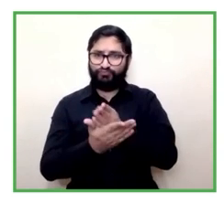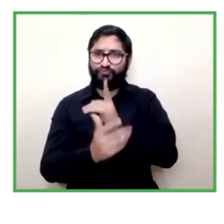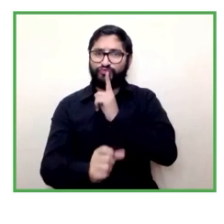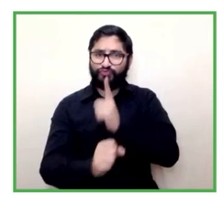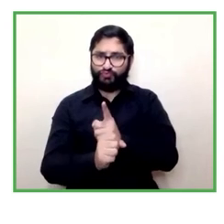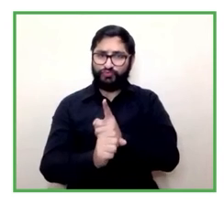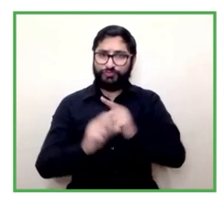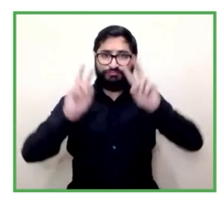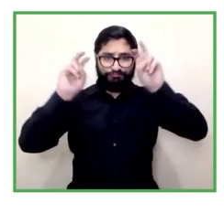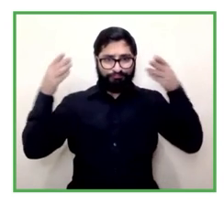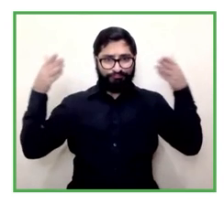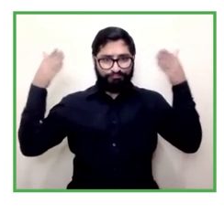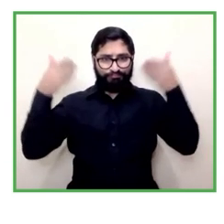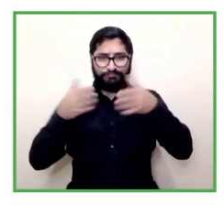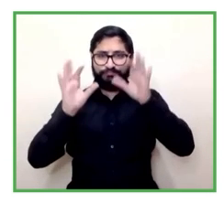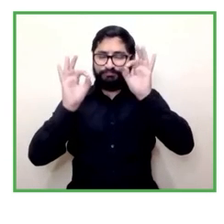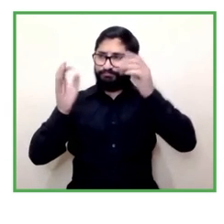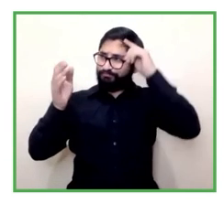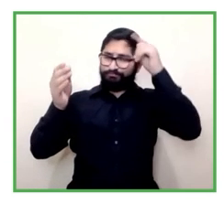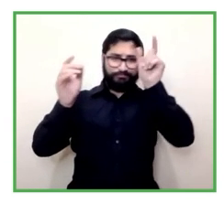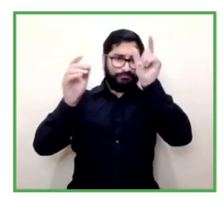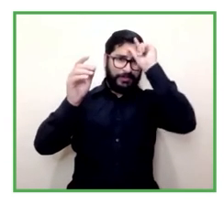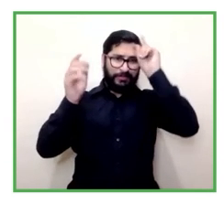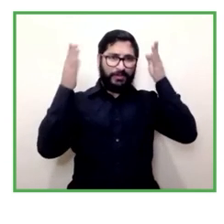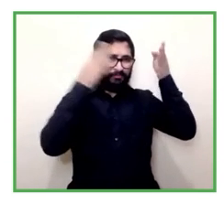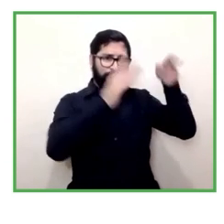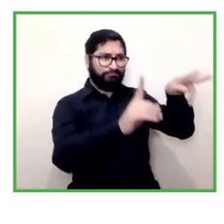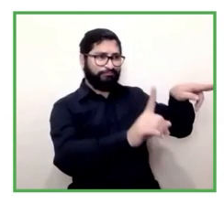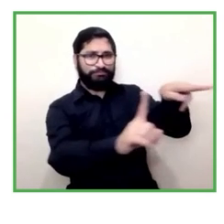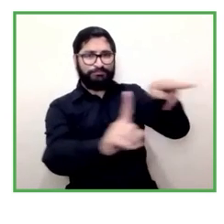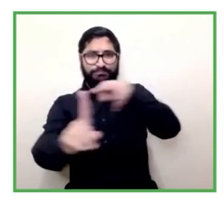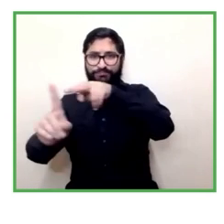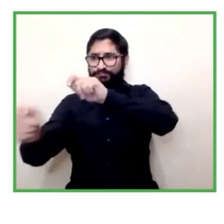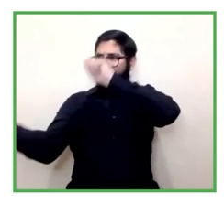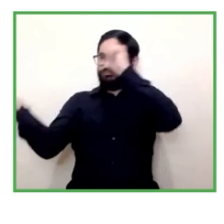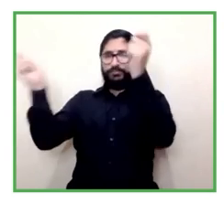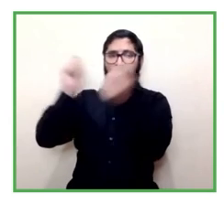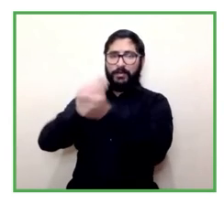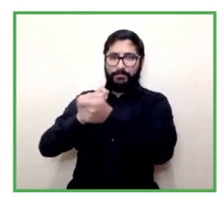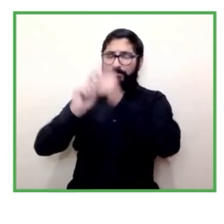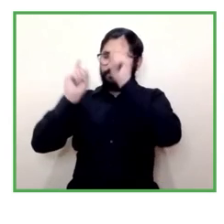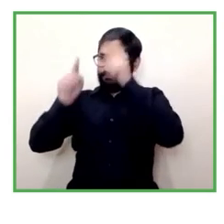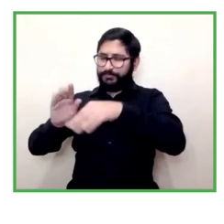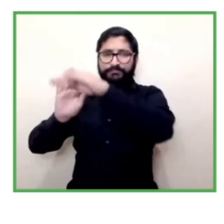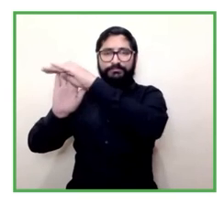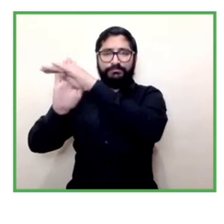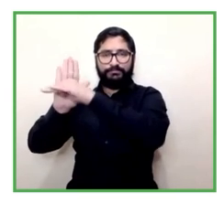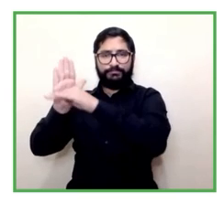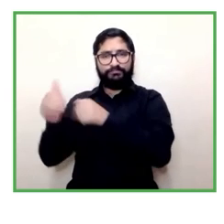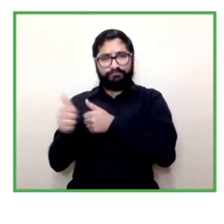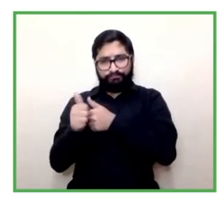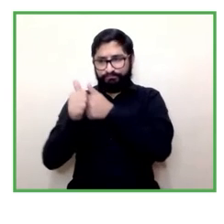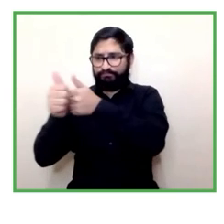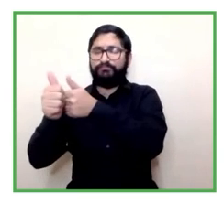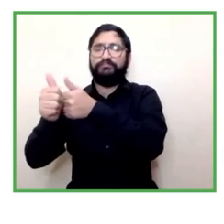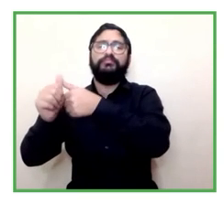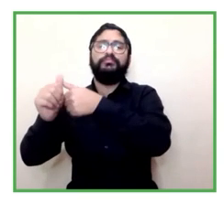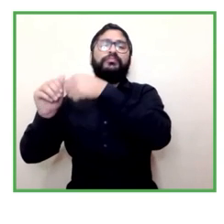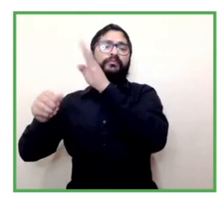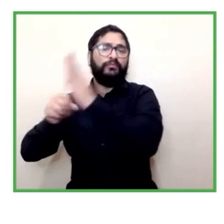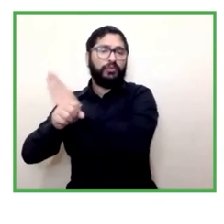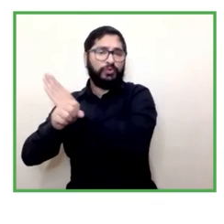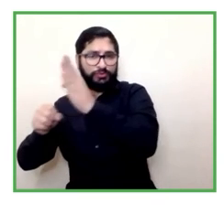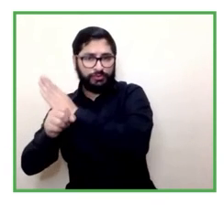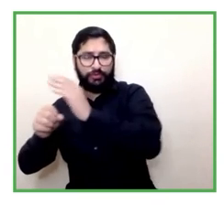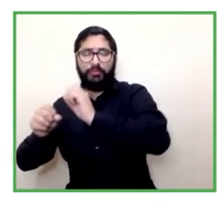desafíos es atender los requerimientos del sector empresarial sector de empresarial también época de pandemia y esta